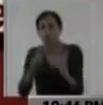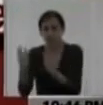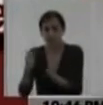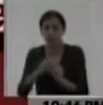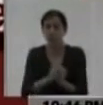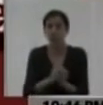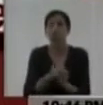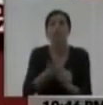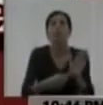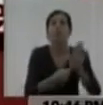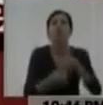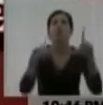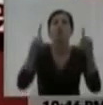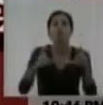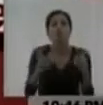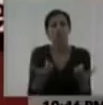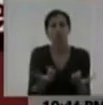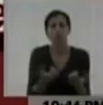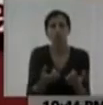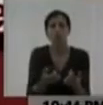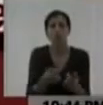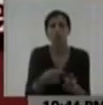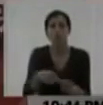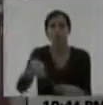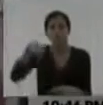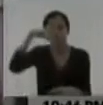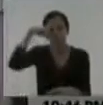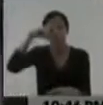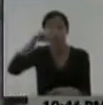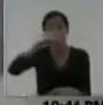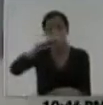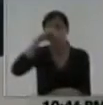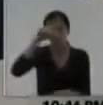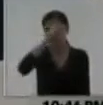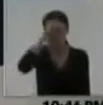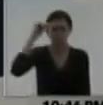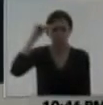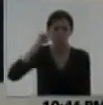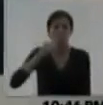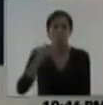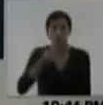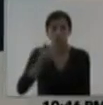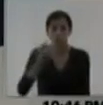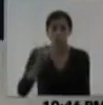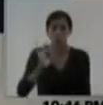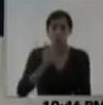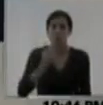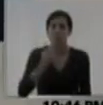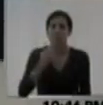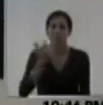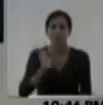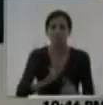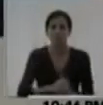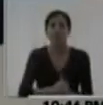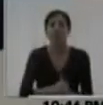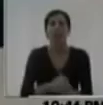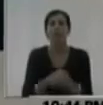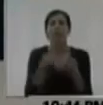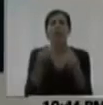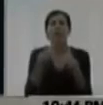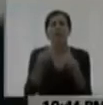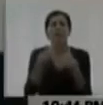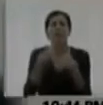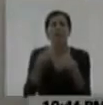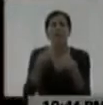mostrarla. Aquí está Pajulio y el corrupto de Serra. ¿Para qué fue